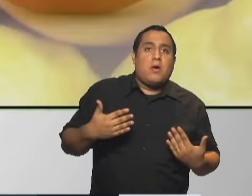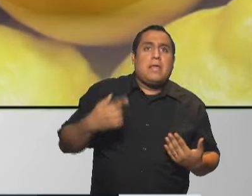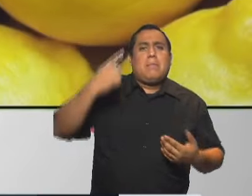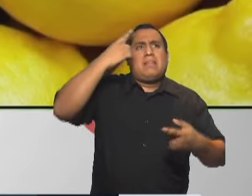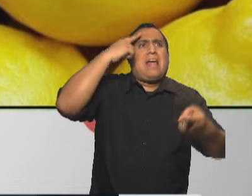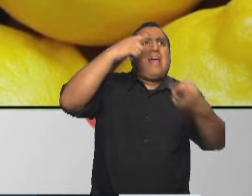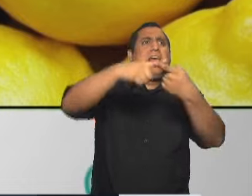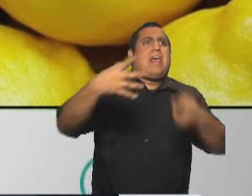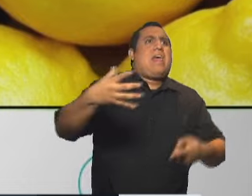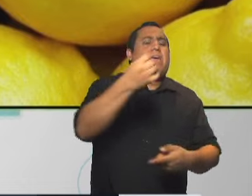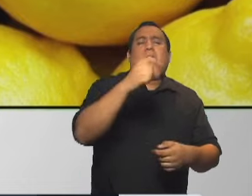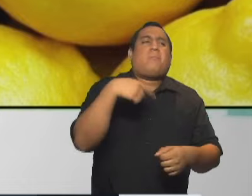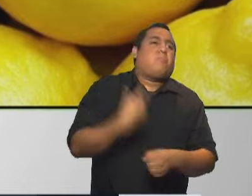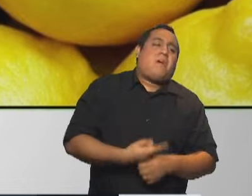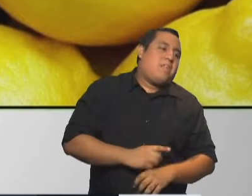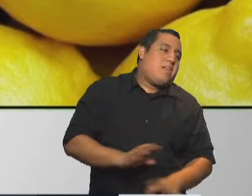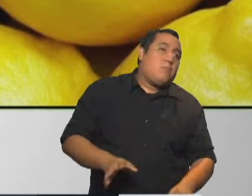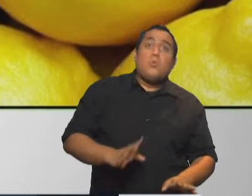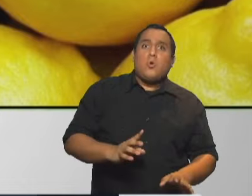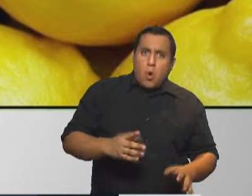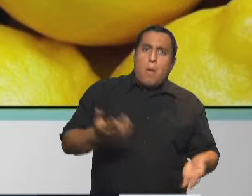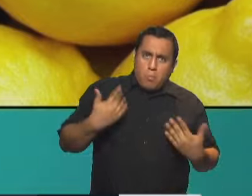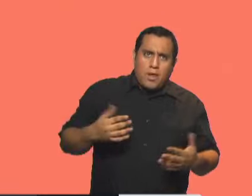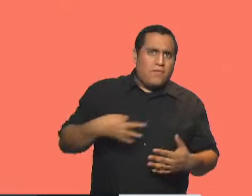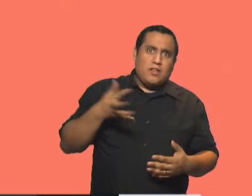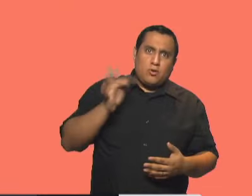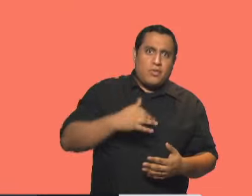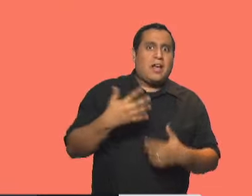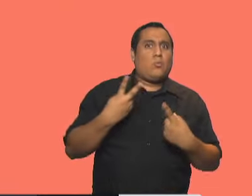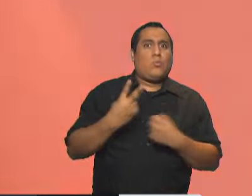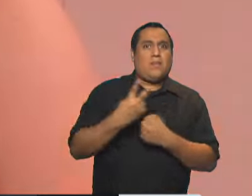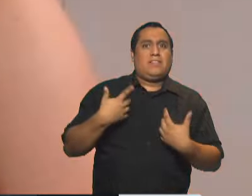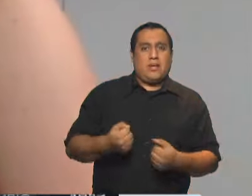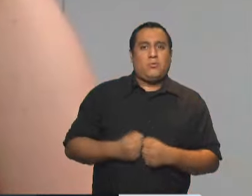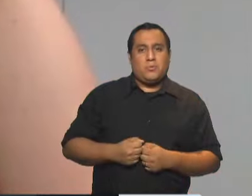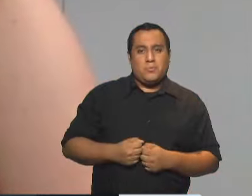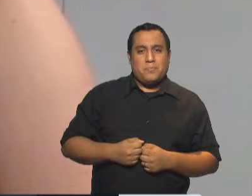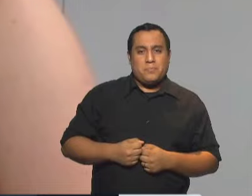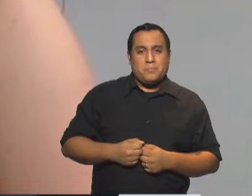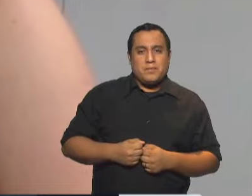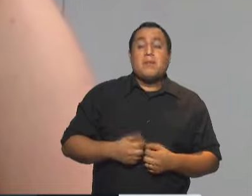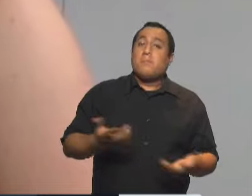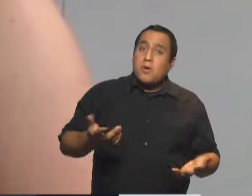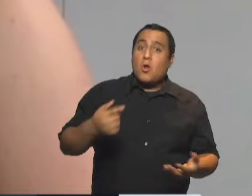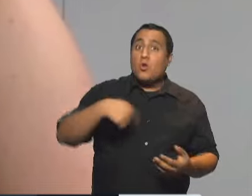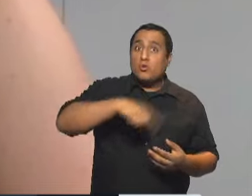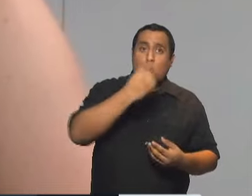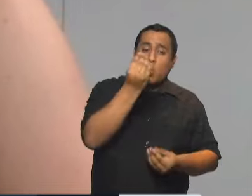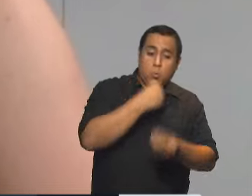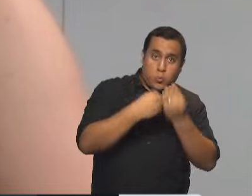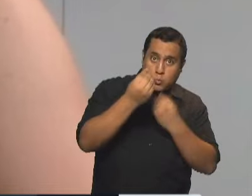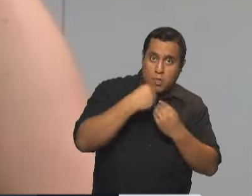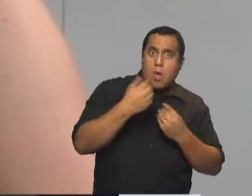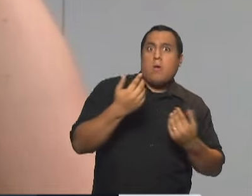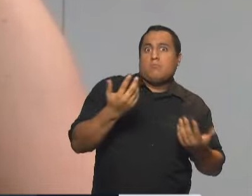inalcanzable y pase a ser parte de nuestra vida cotidiana bueno sin dudas la forma en que nos alimentamos puede ser la